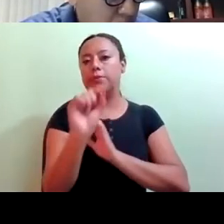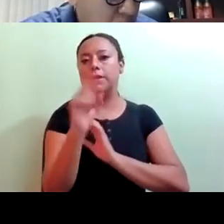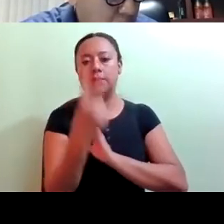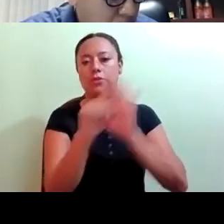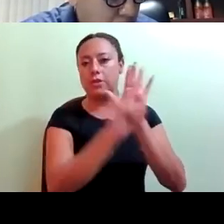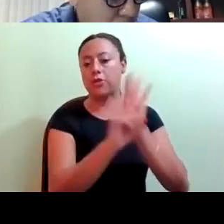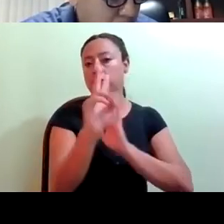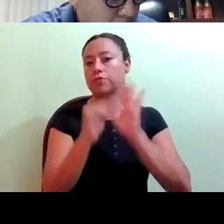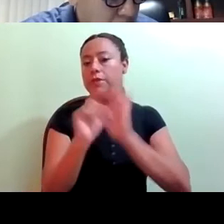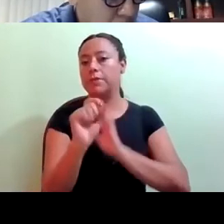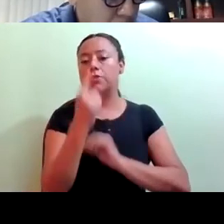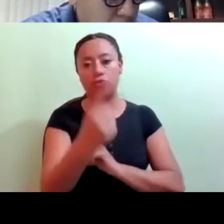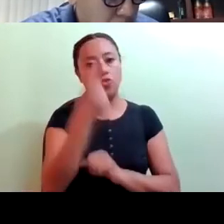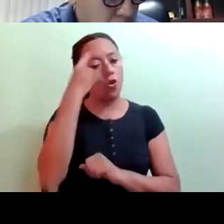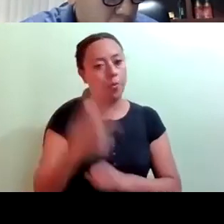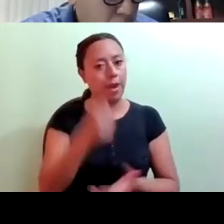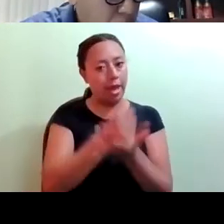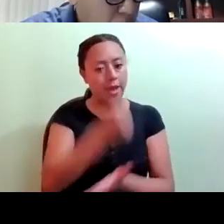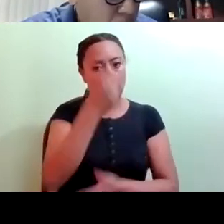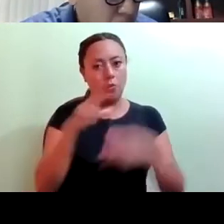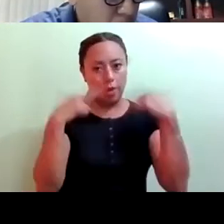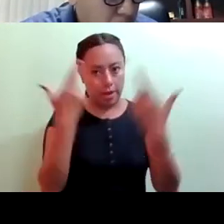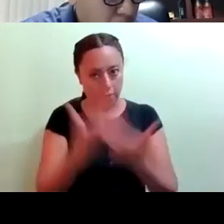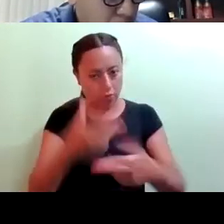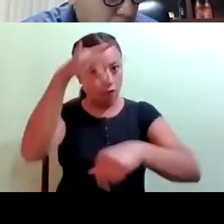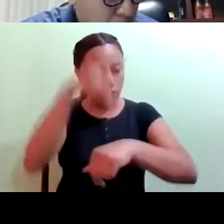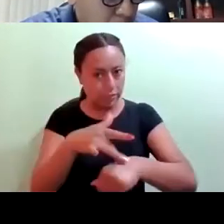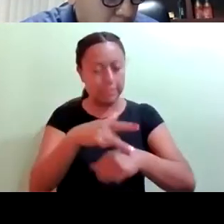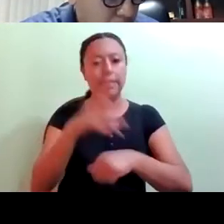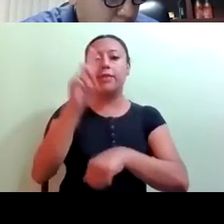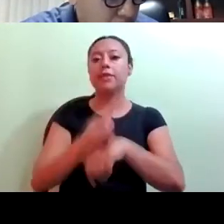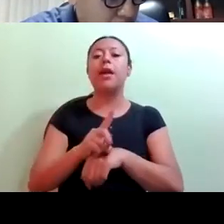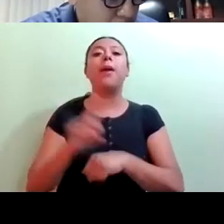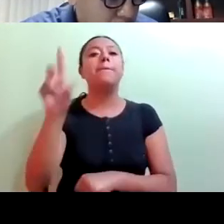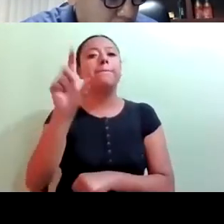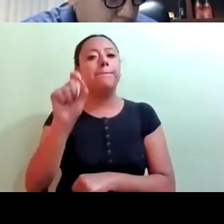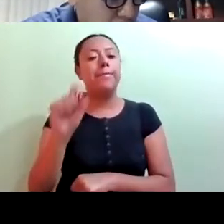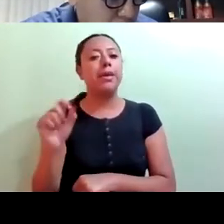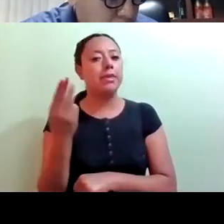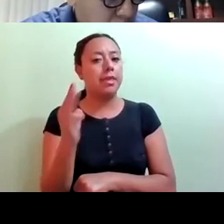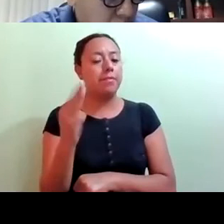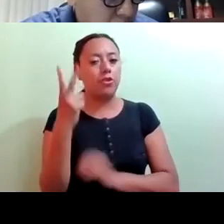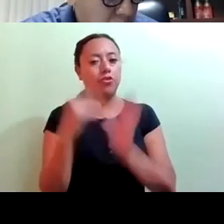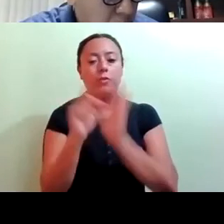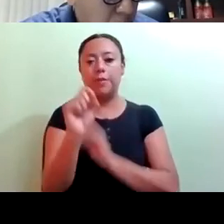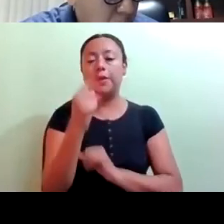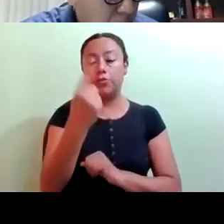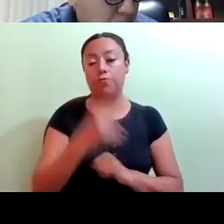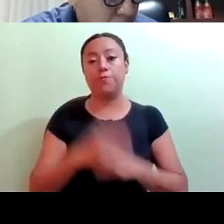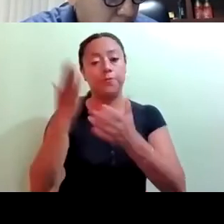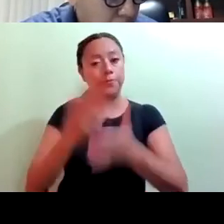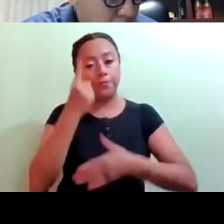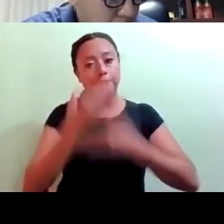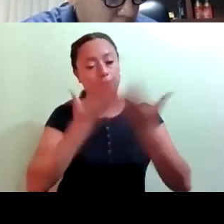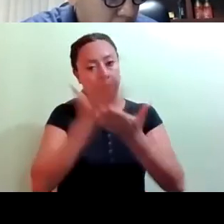por el que se aprueba la celebración de una sesión presencial el día 20 de mayo de 2021. Asimismo, se recibe una proposición con